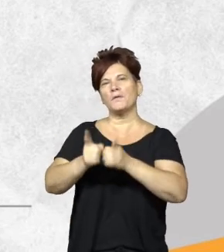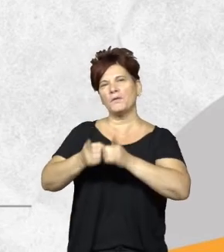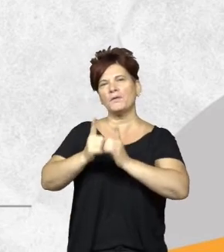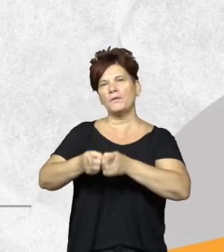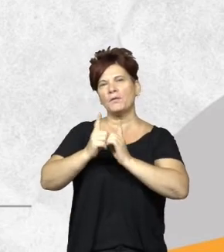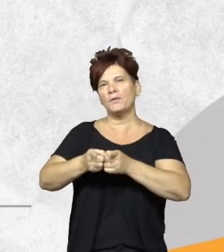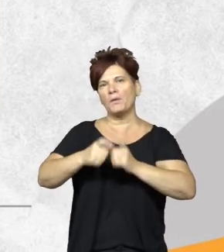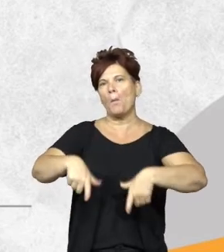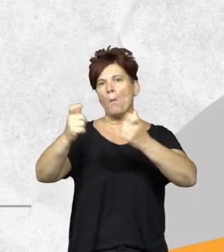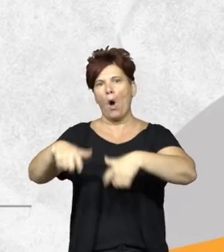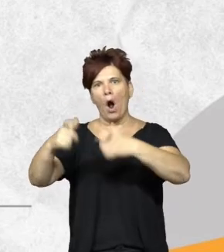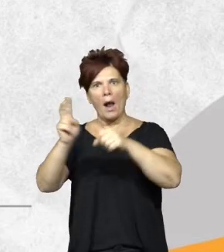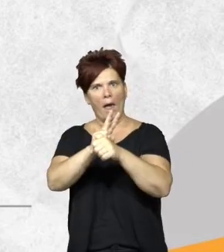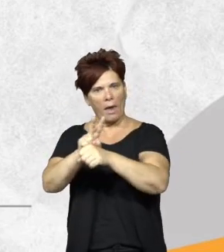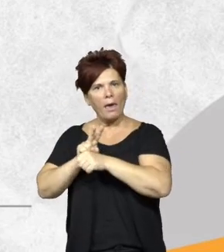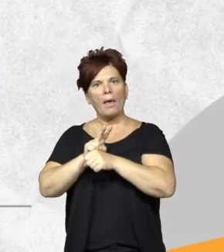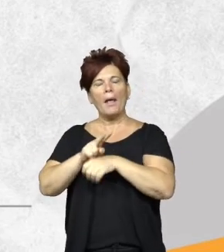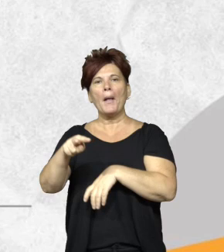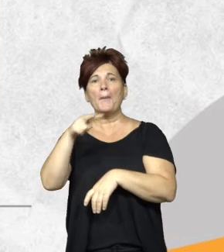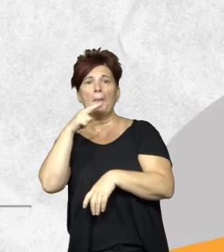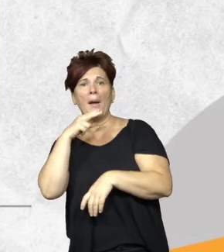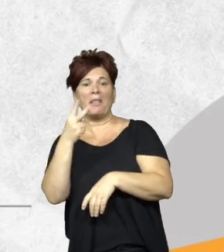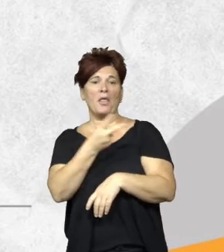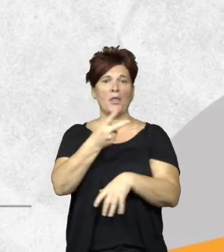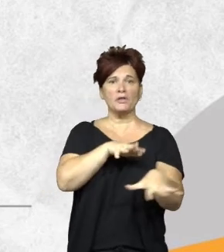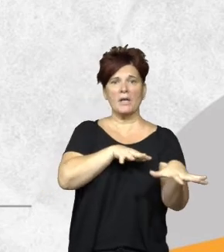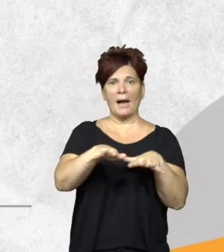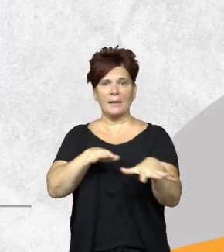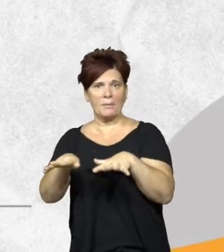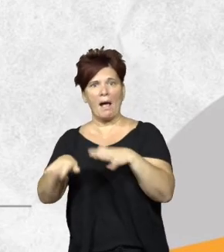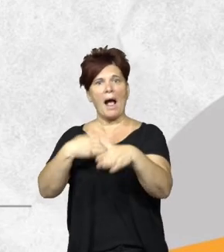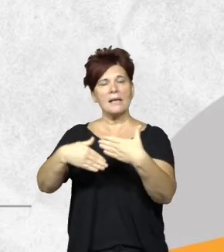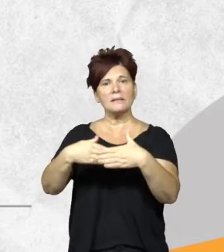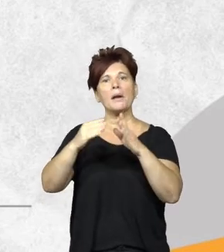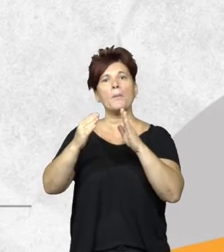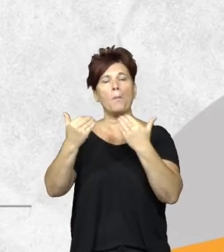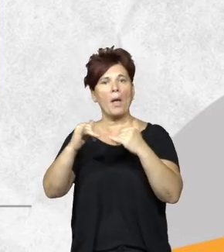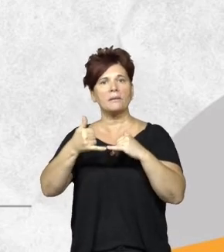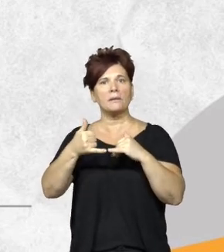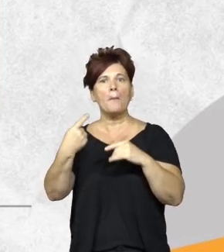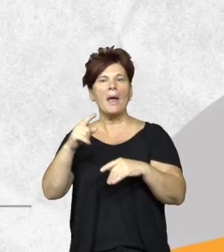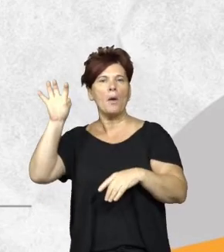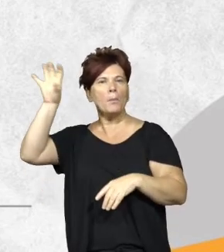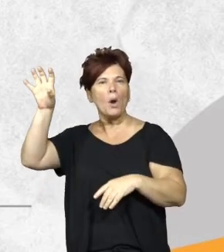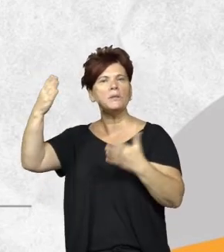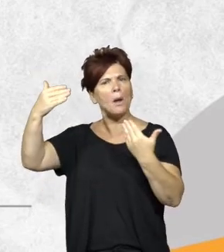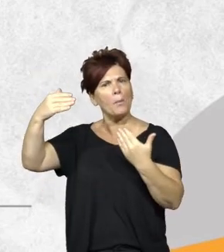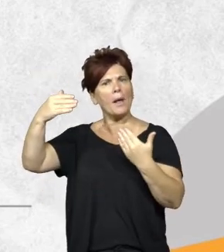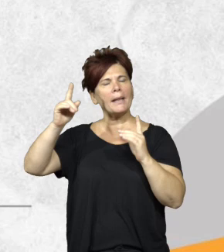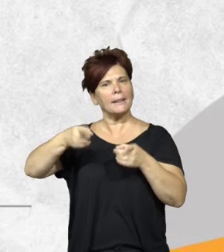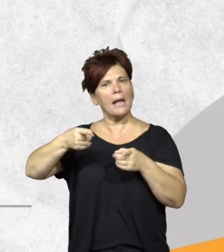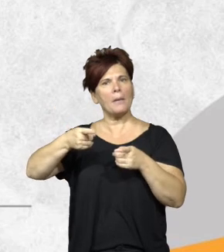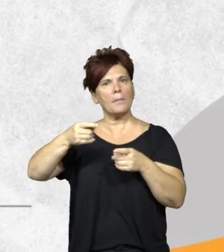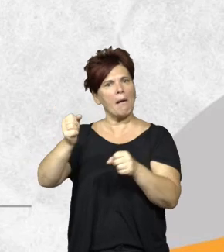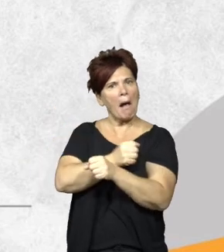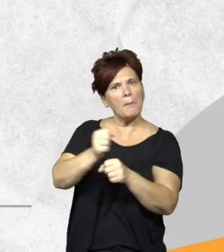manteniendo el bosque y en verde se pueden hacer estas dos actividades pero la provincia también tiene la posibilidad de aprobar